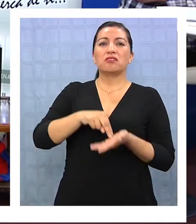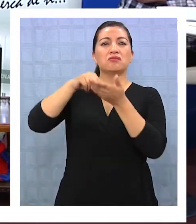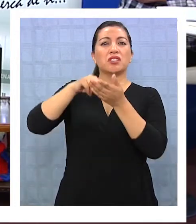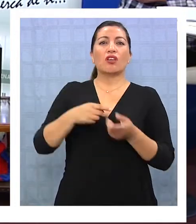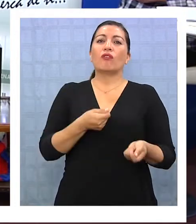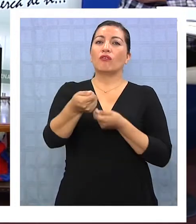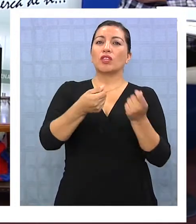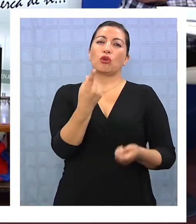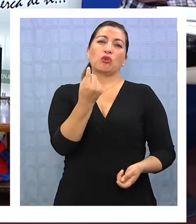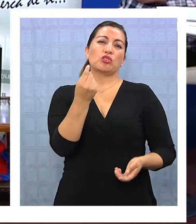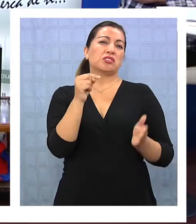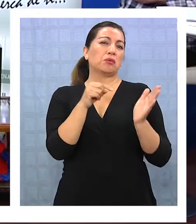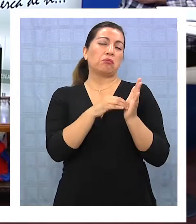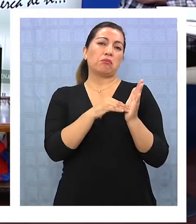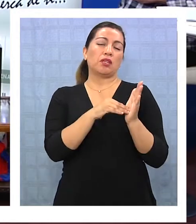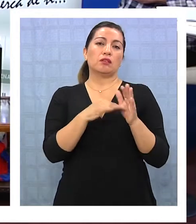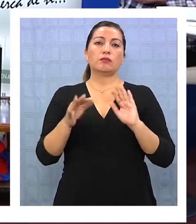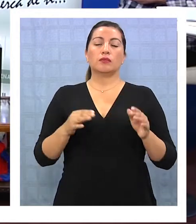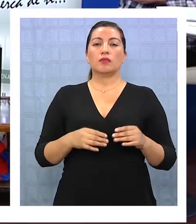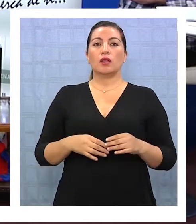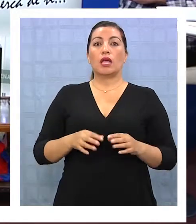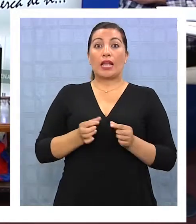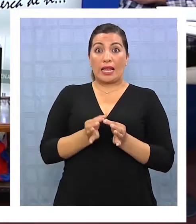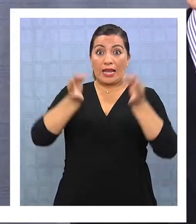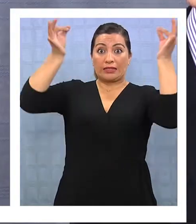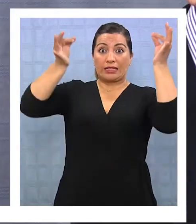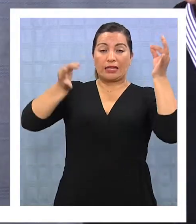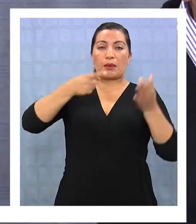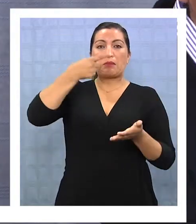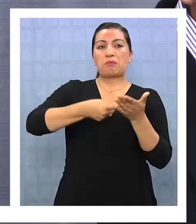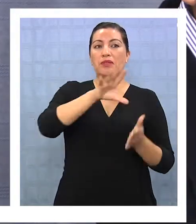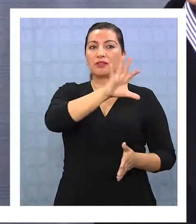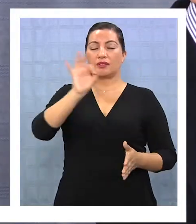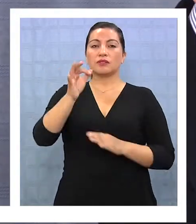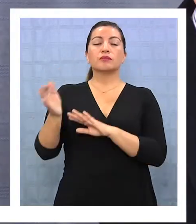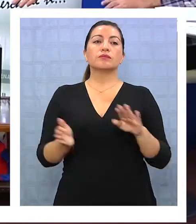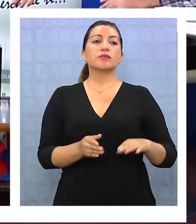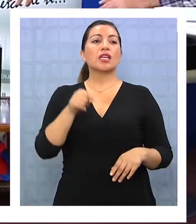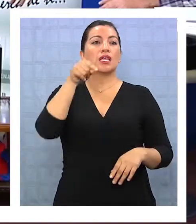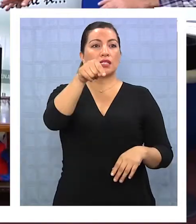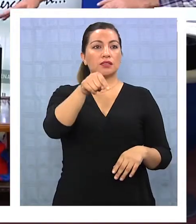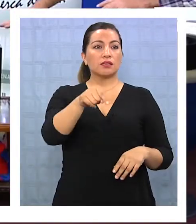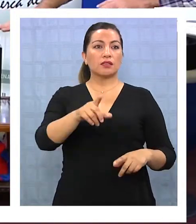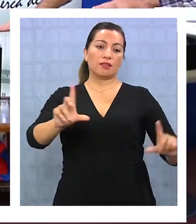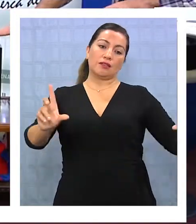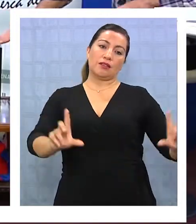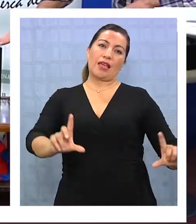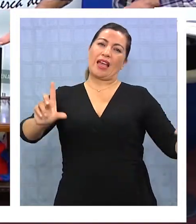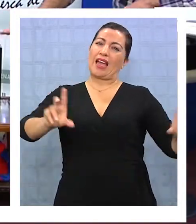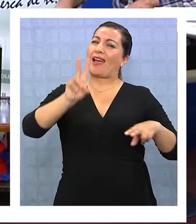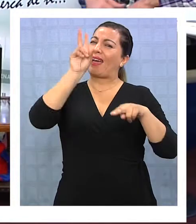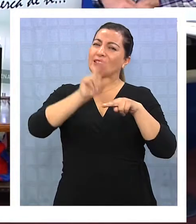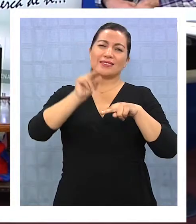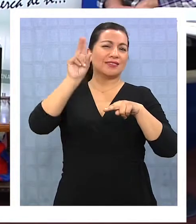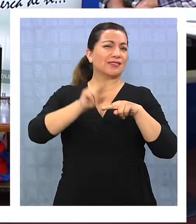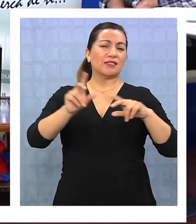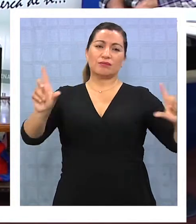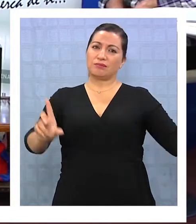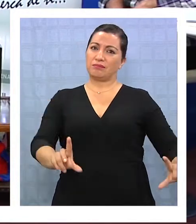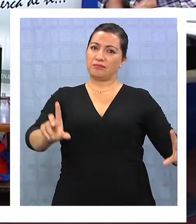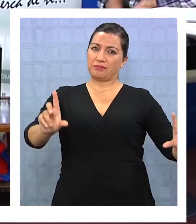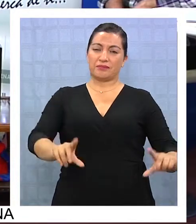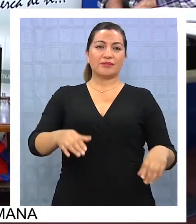alrededor de los 11.000 pesos. La antena cuesta 1.500 pesos. Y en este caso, que tenemos un televisor ya claramente antiguo. Claro,